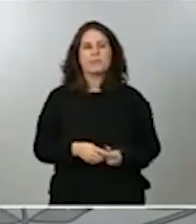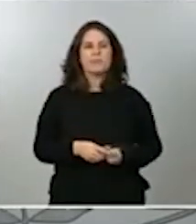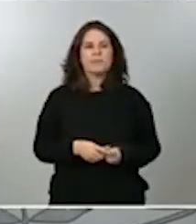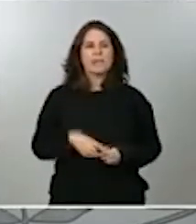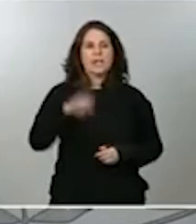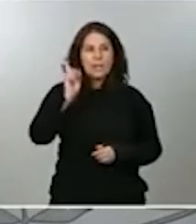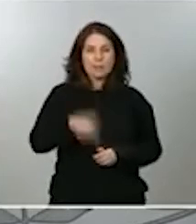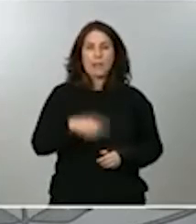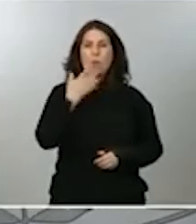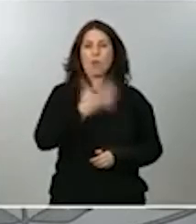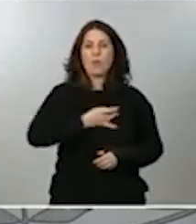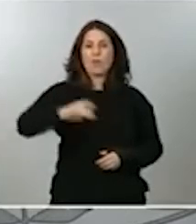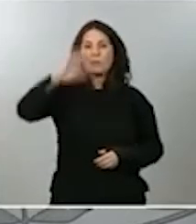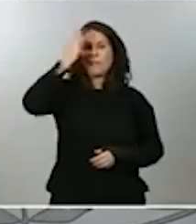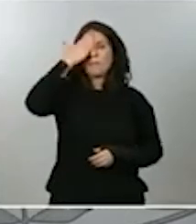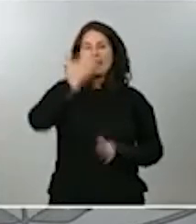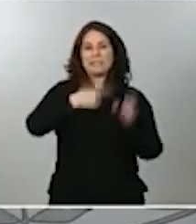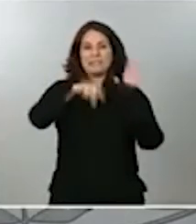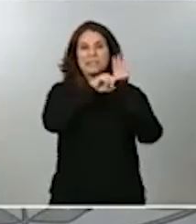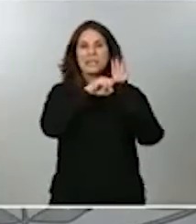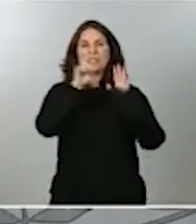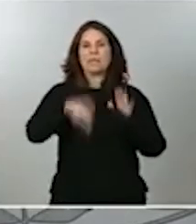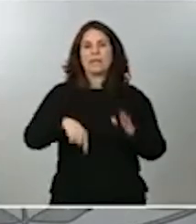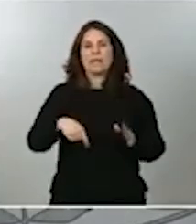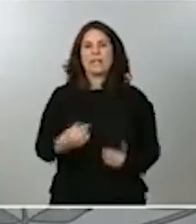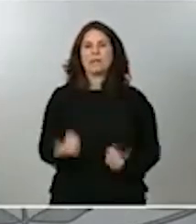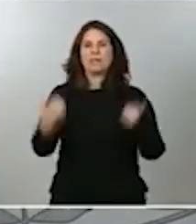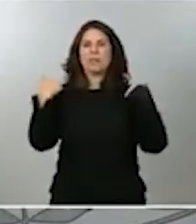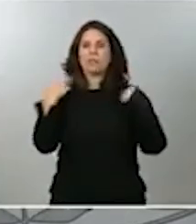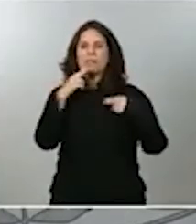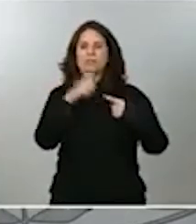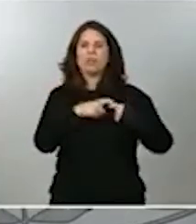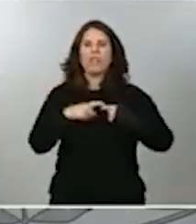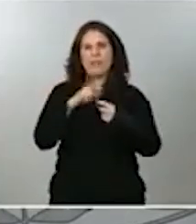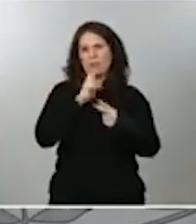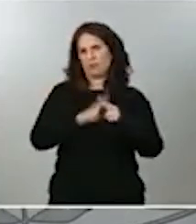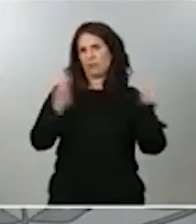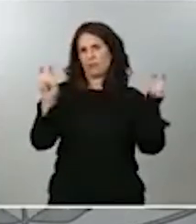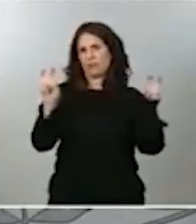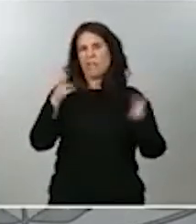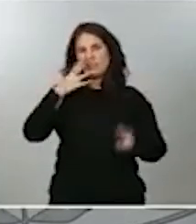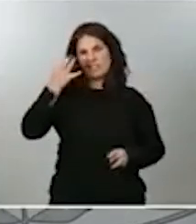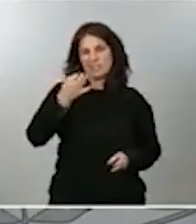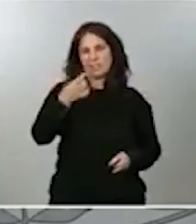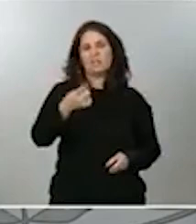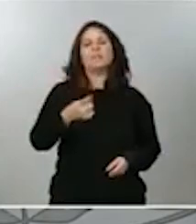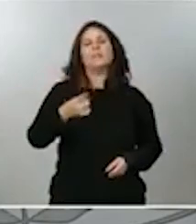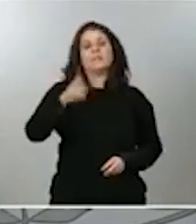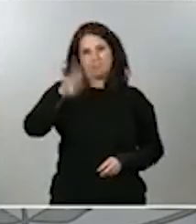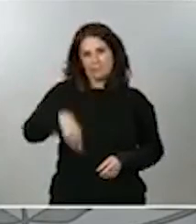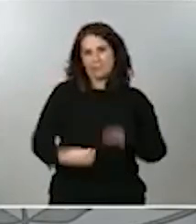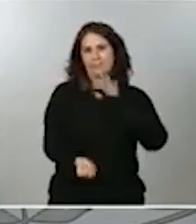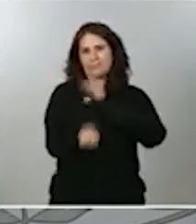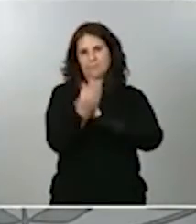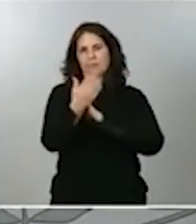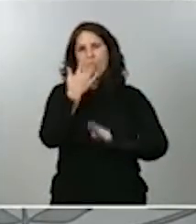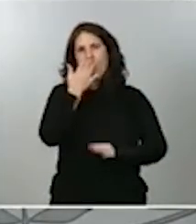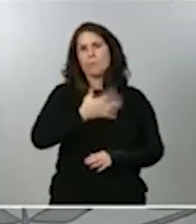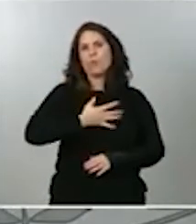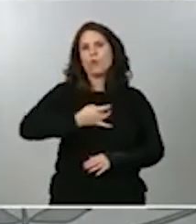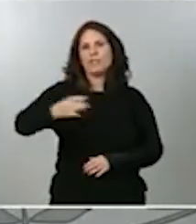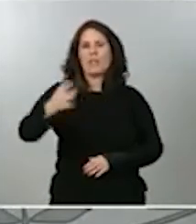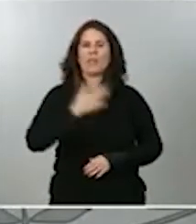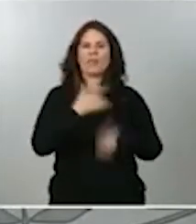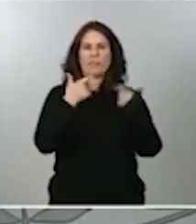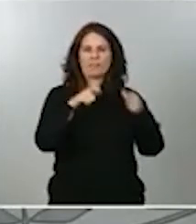los responsables solidarios que en muchas ocasiones son los verdaderos causantes de la morosidad con el Departamento de Hacienda.